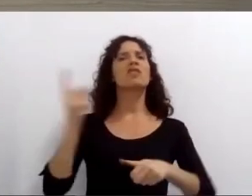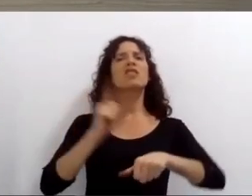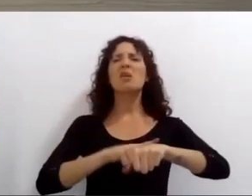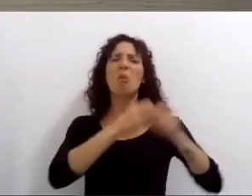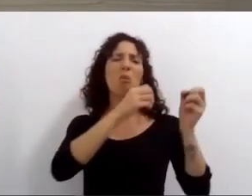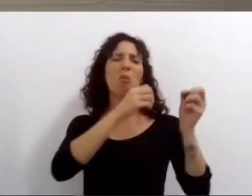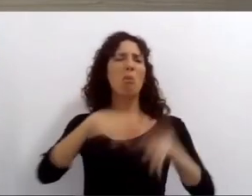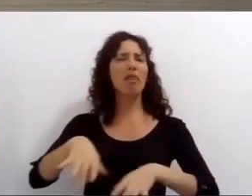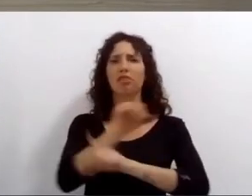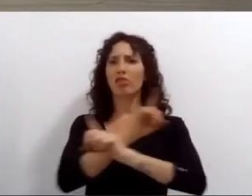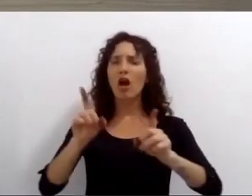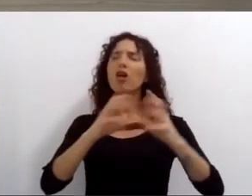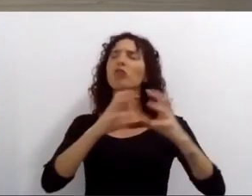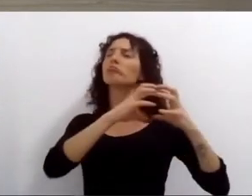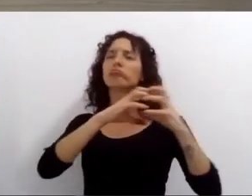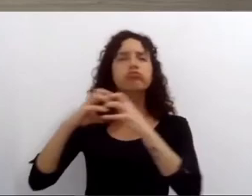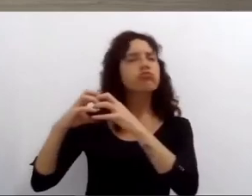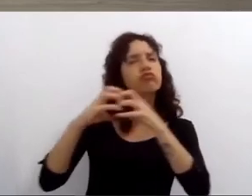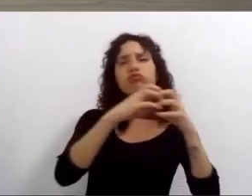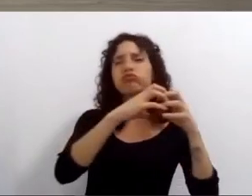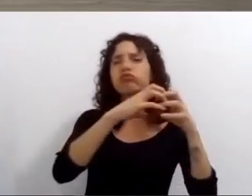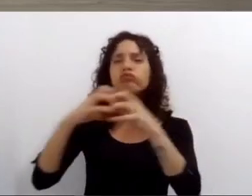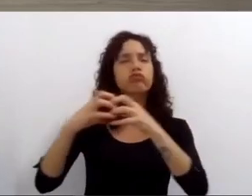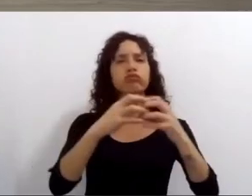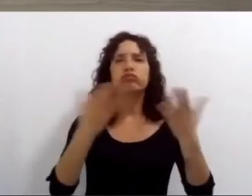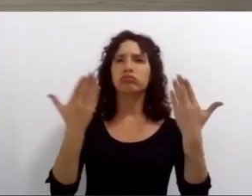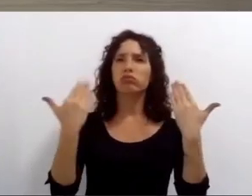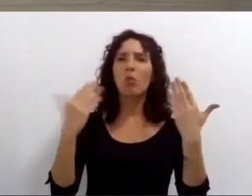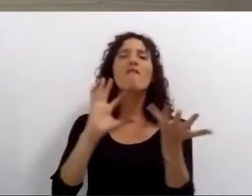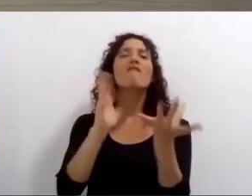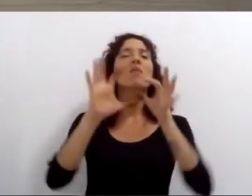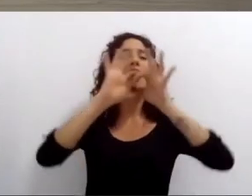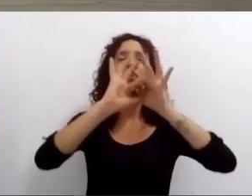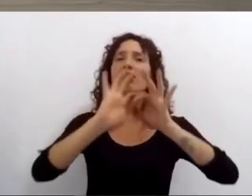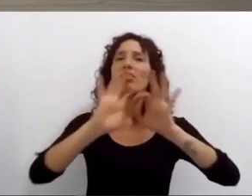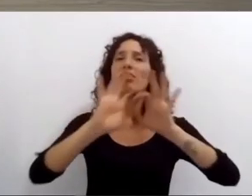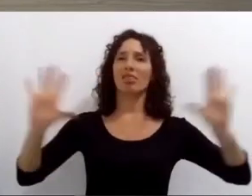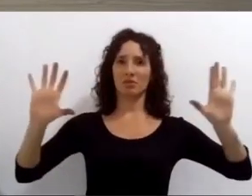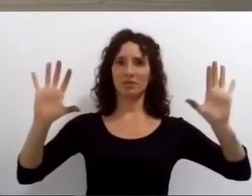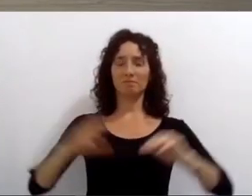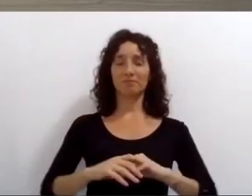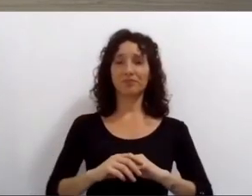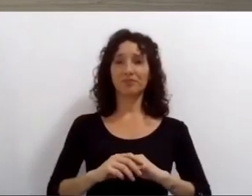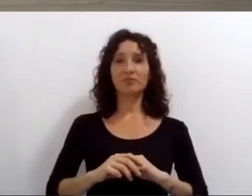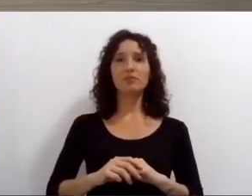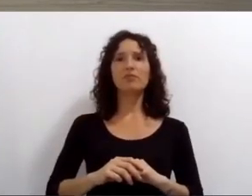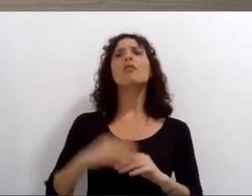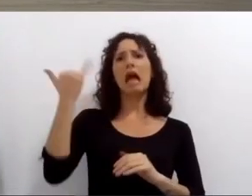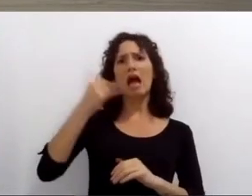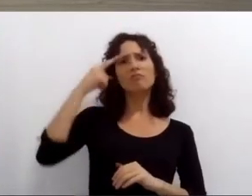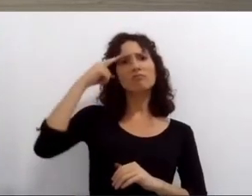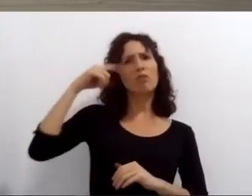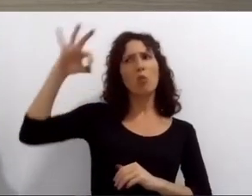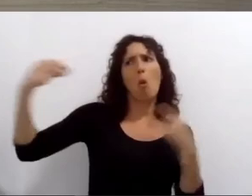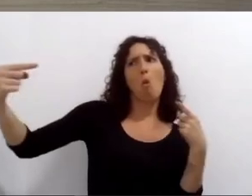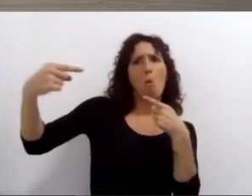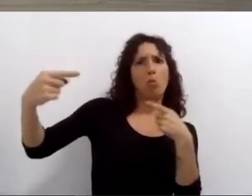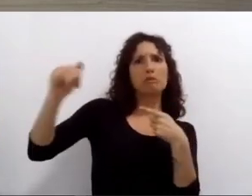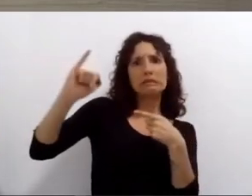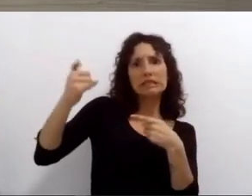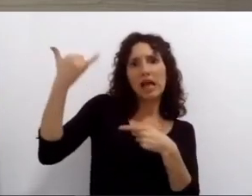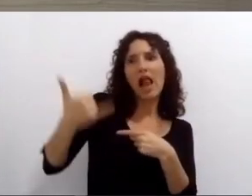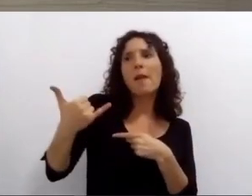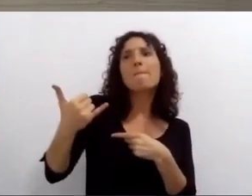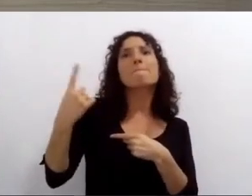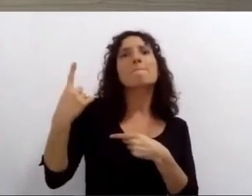celebro el disenso de la democracia pero en Rosario sabemos que cuando nos necesitamos de verdad cuando nos quieren devorar de afuera